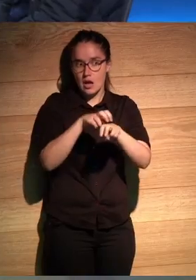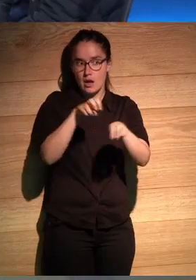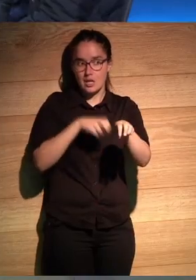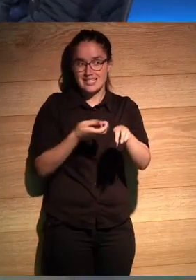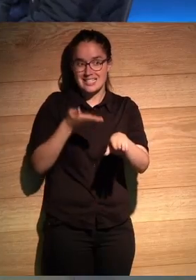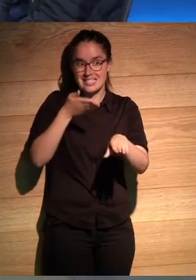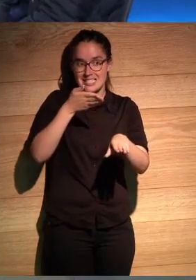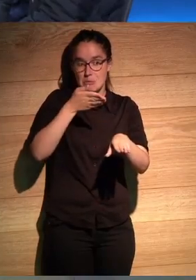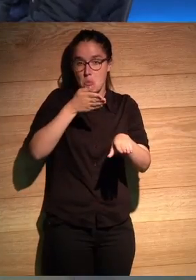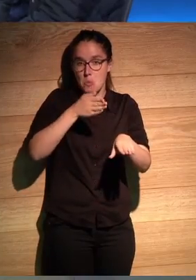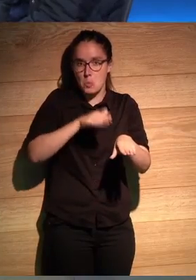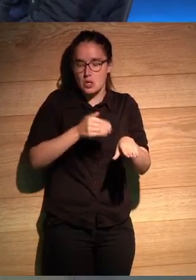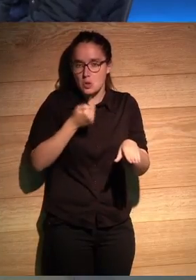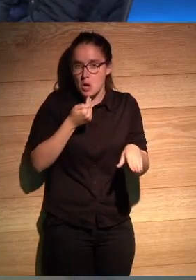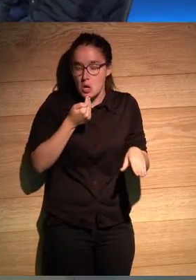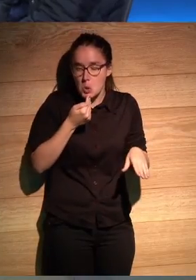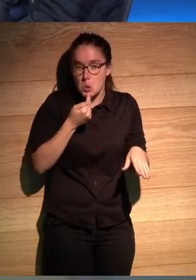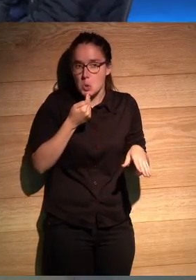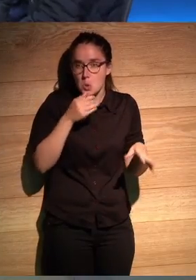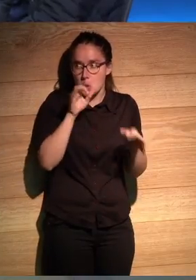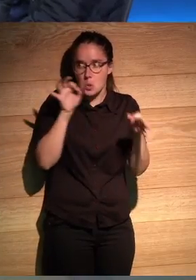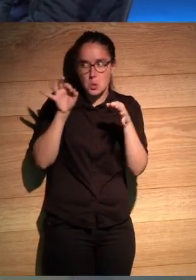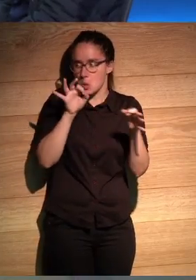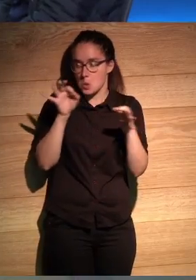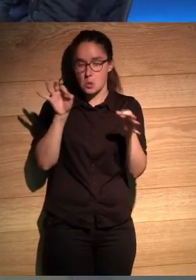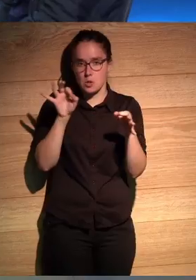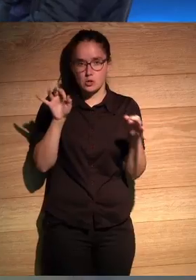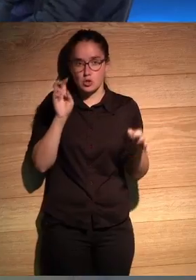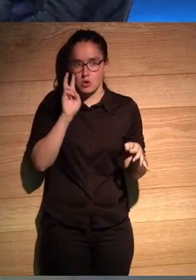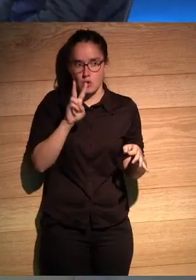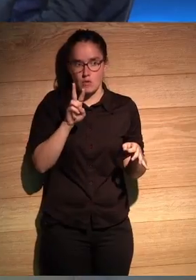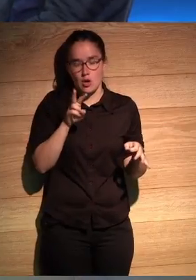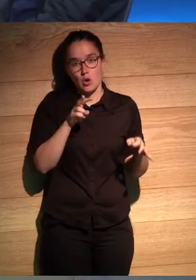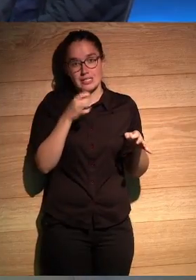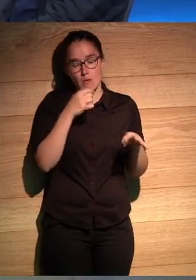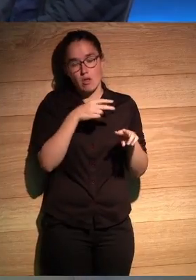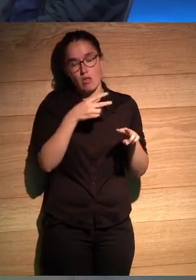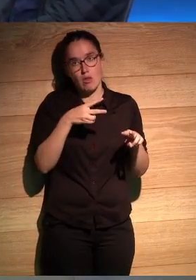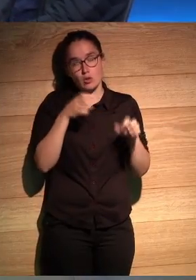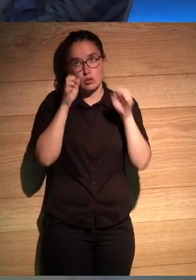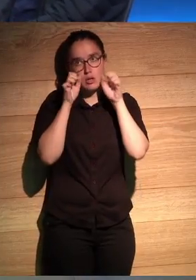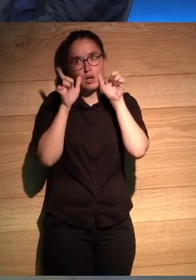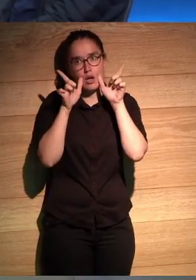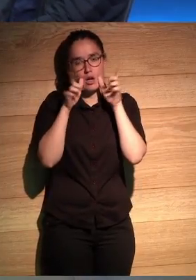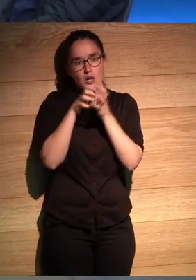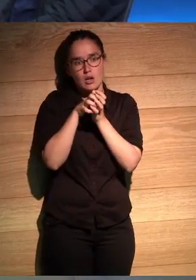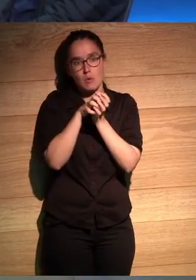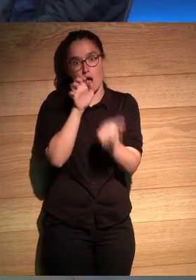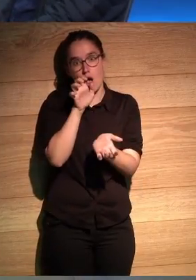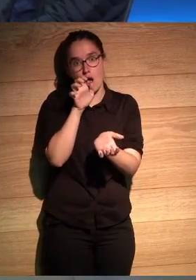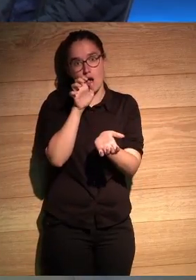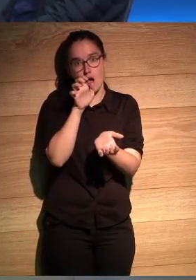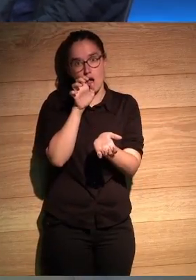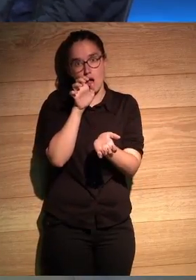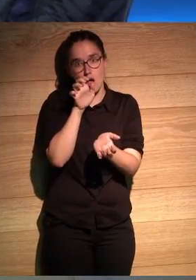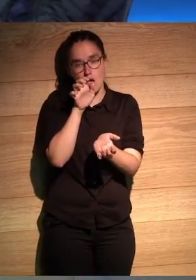de atrás y no nos animábamos y me decía date vuelta a ver si está entonces yo me doy vuelta y lo veo a Roberto y estaba tirado con los ojos abiertos y la boca así abierta